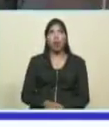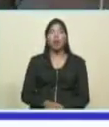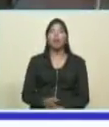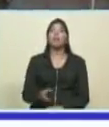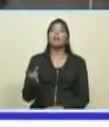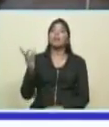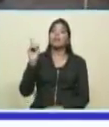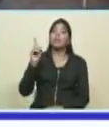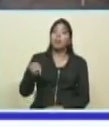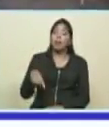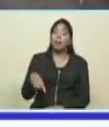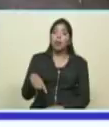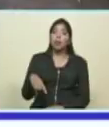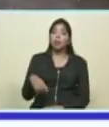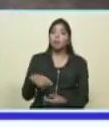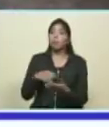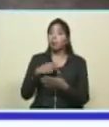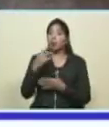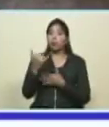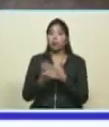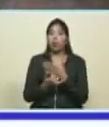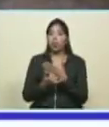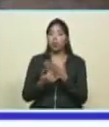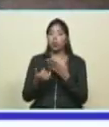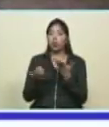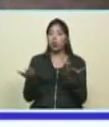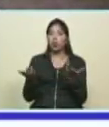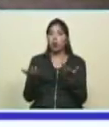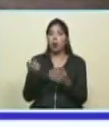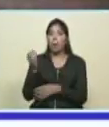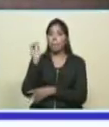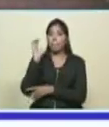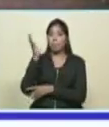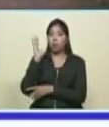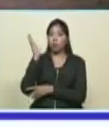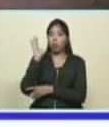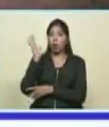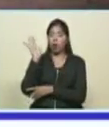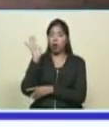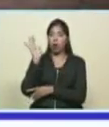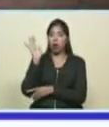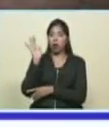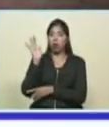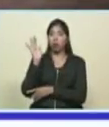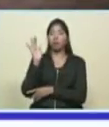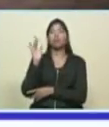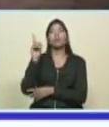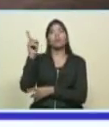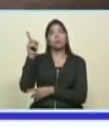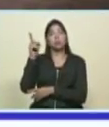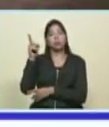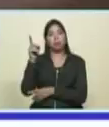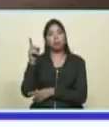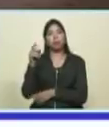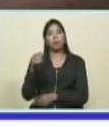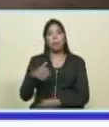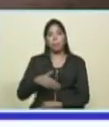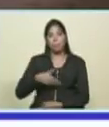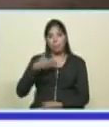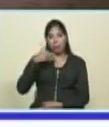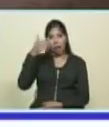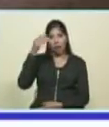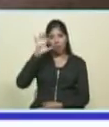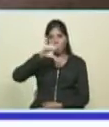son los planes de cooperación del foro países árabes suramérica que Venezuela preside nosotros